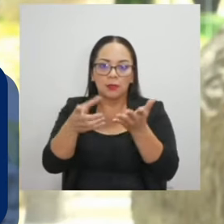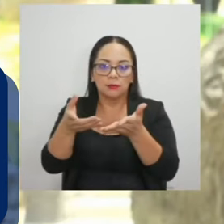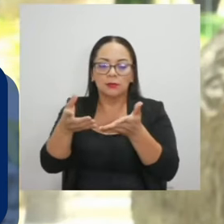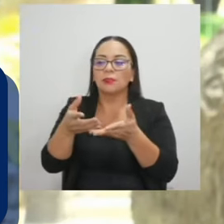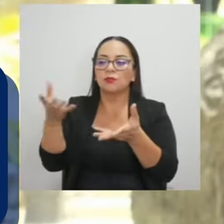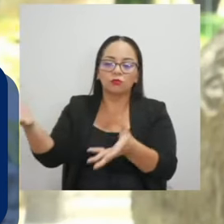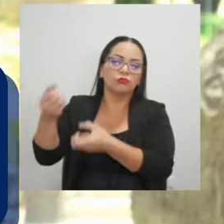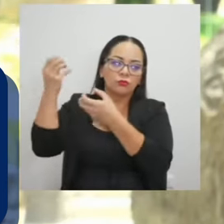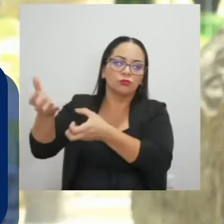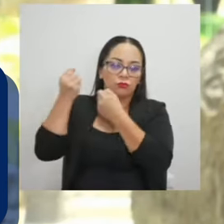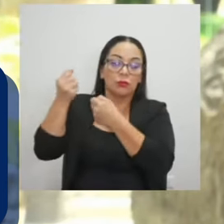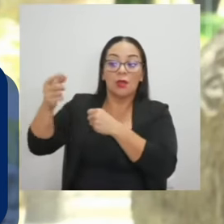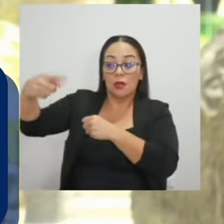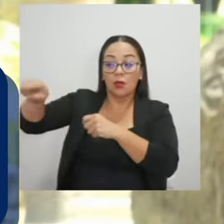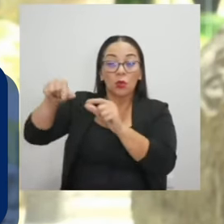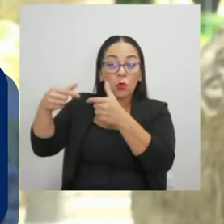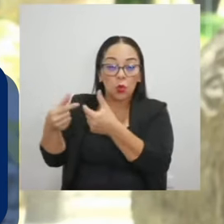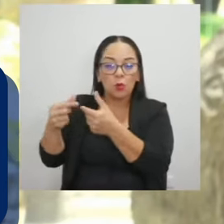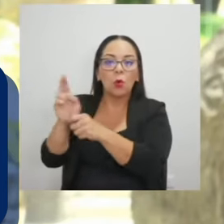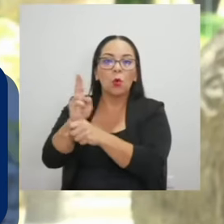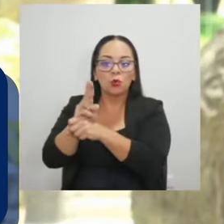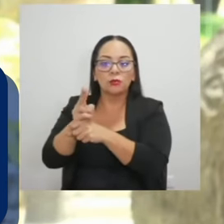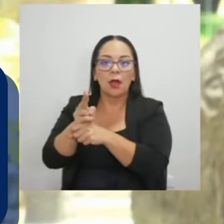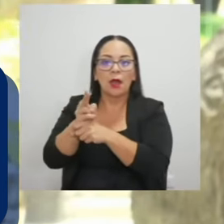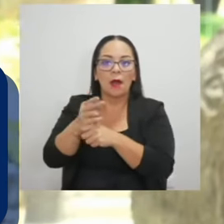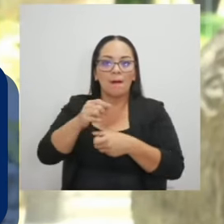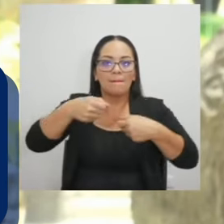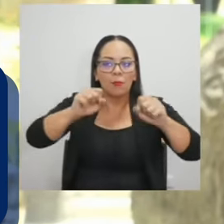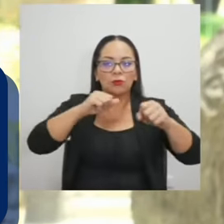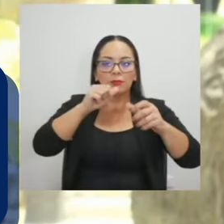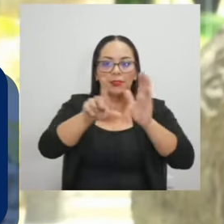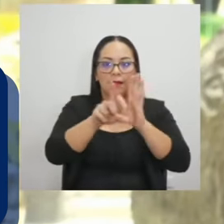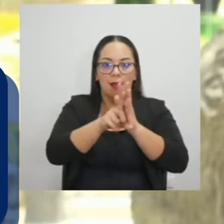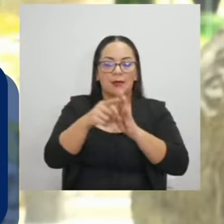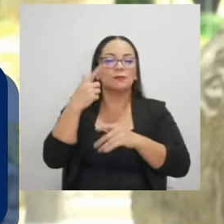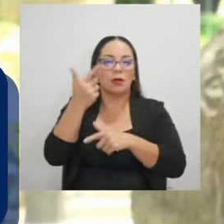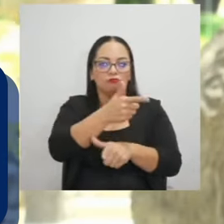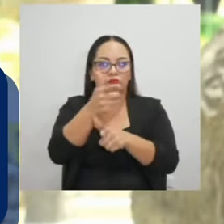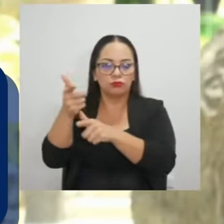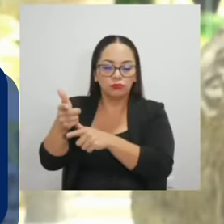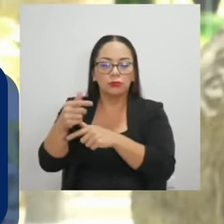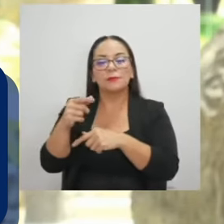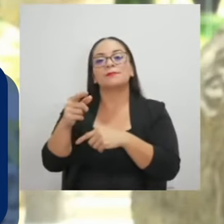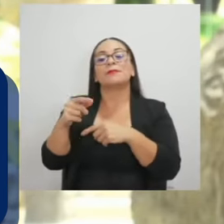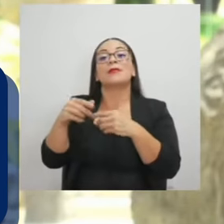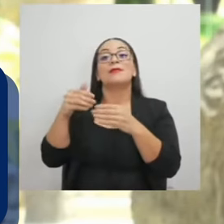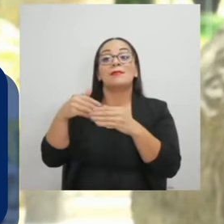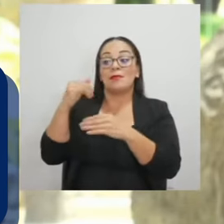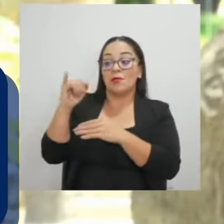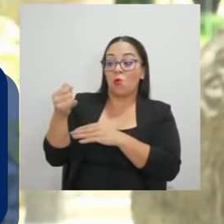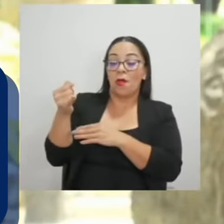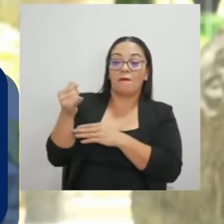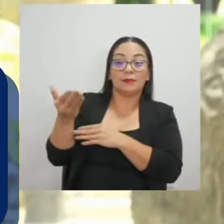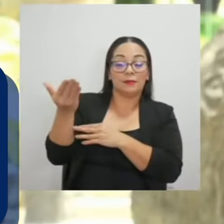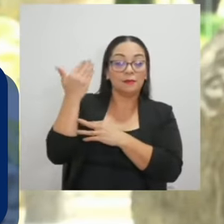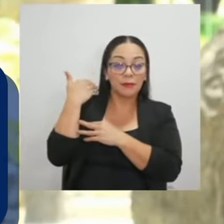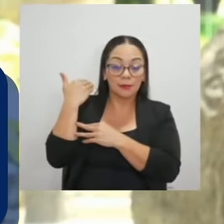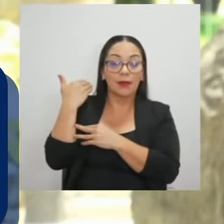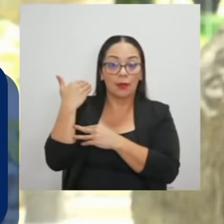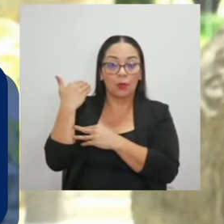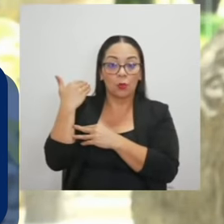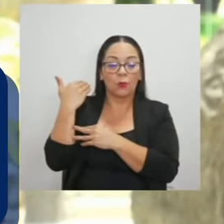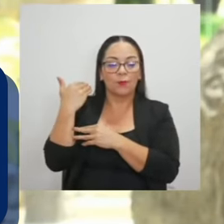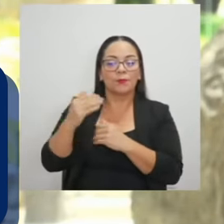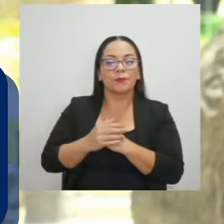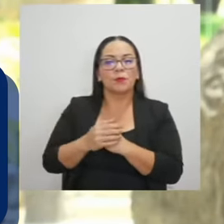utilizan para generar criminalidad. Y el jueves posterior a la conferencia de prensa, de una semana, señor presidente,